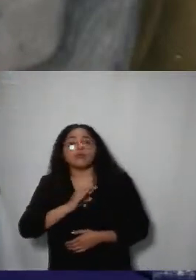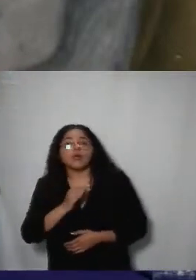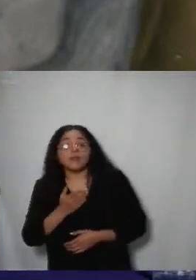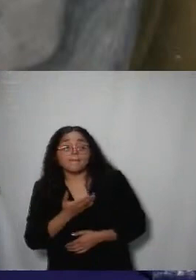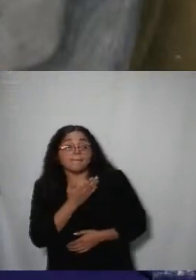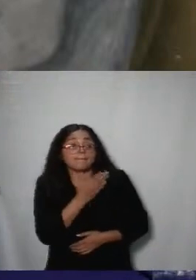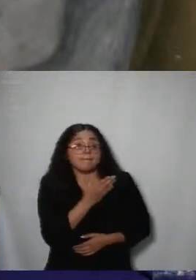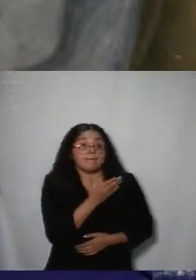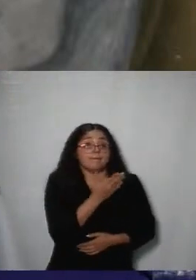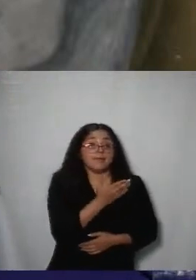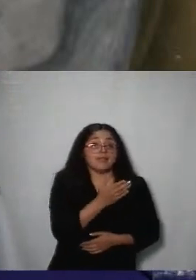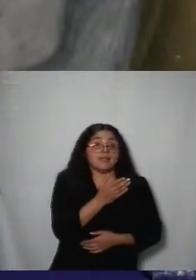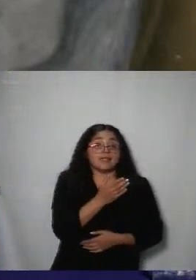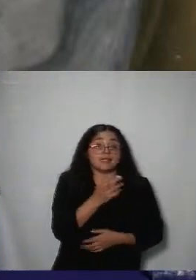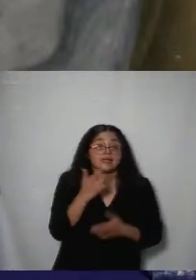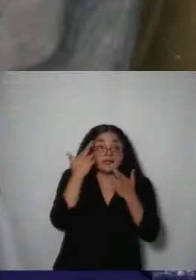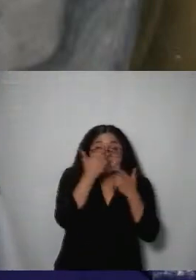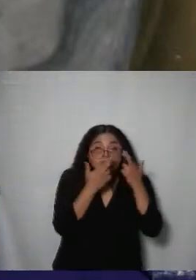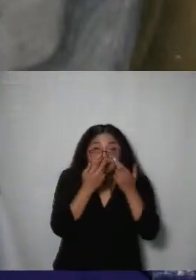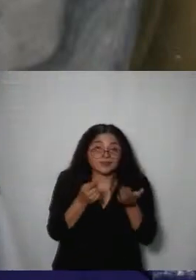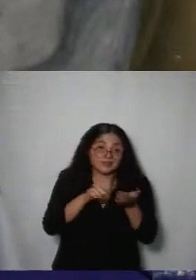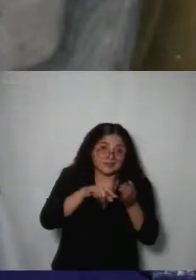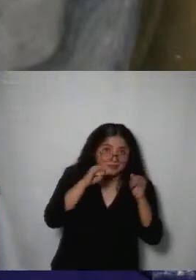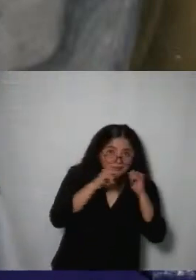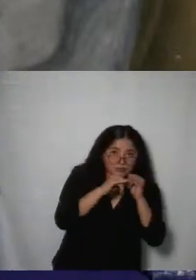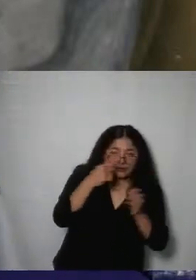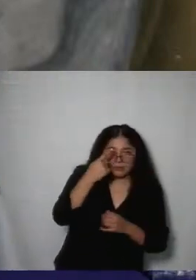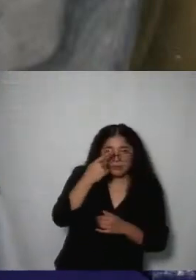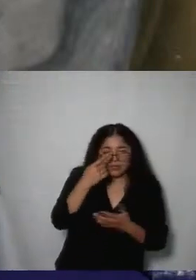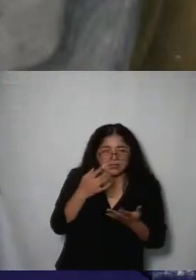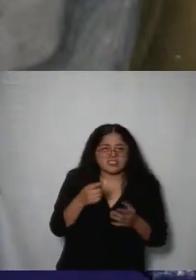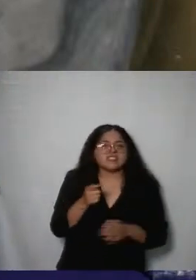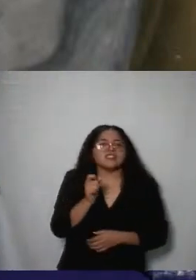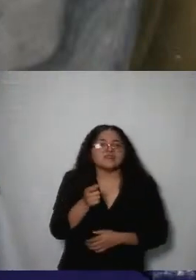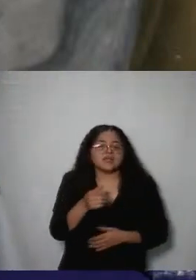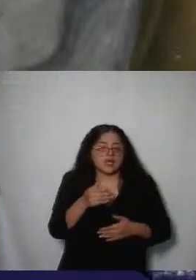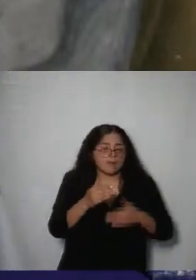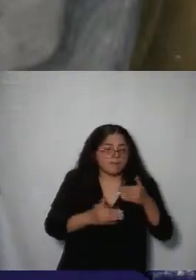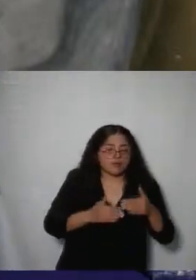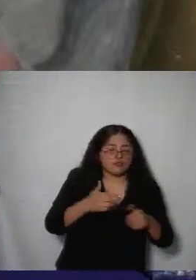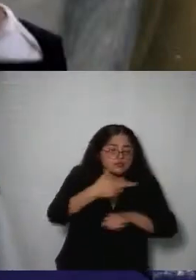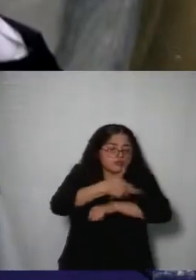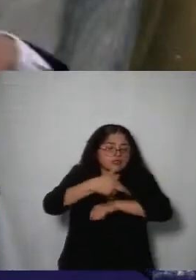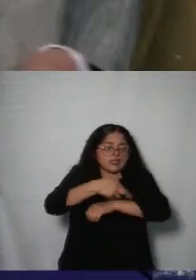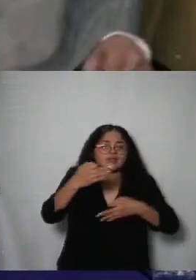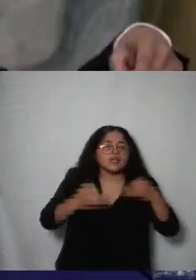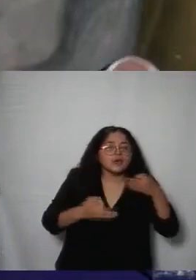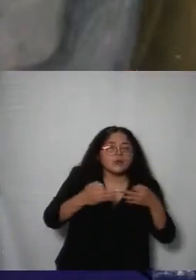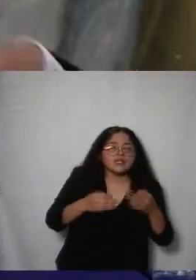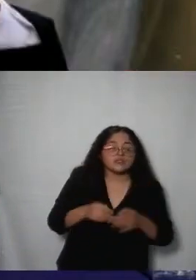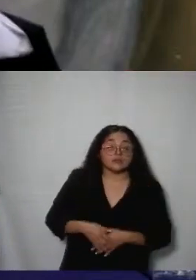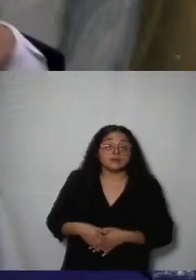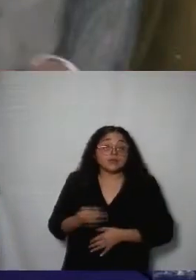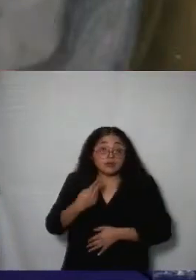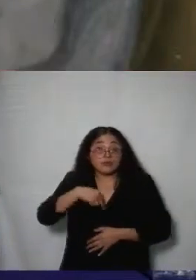de revisión el cual es un procedimiento que se sigue a manera de juicio y a través de ese procedimiento a manera de juicio los comisionados que nos encontramos